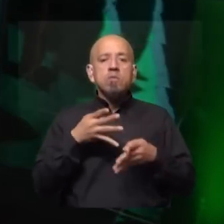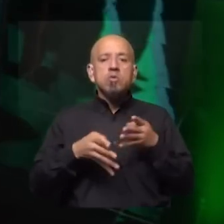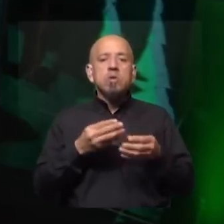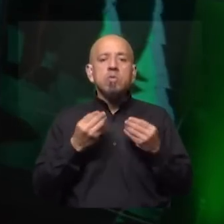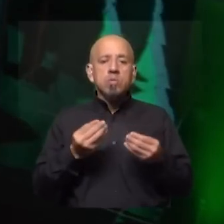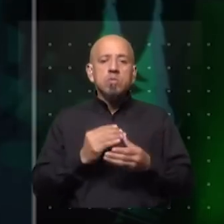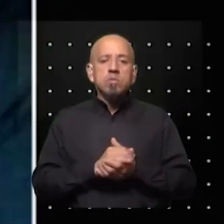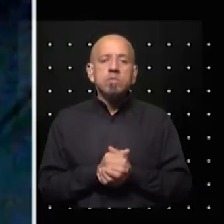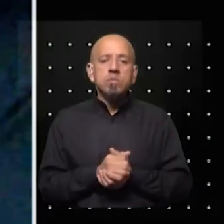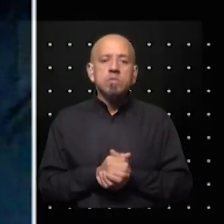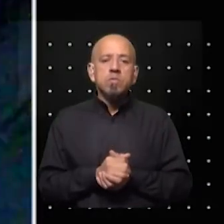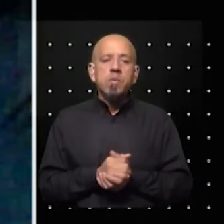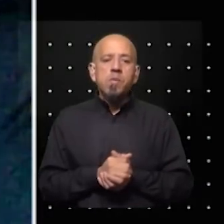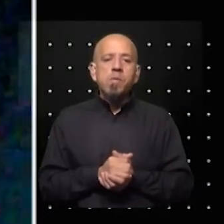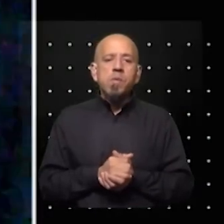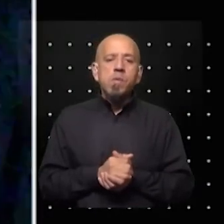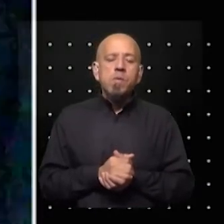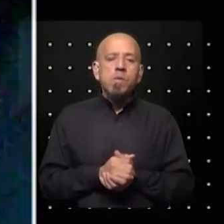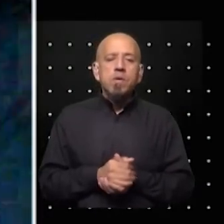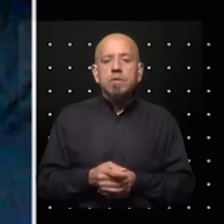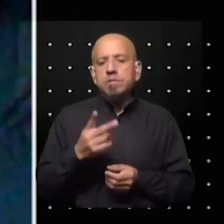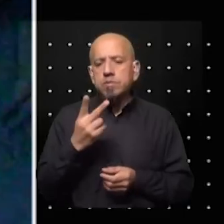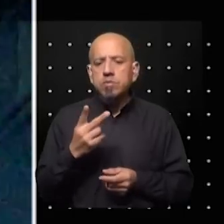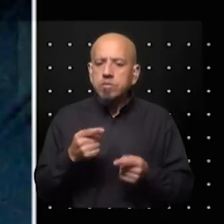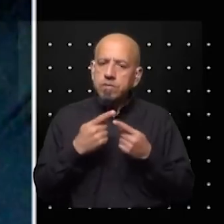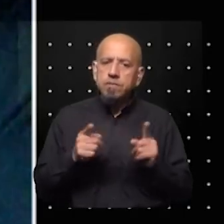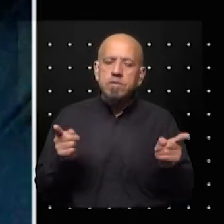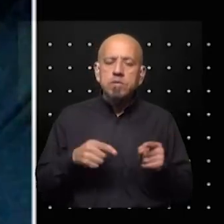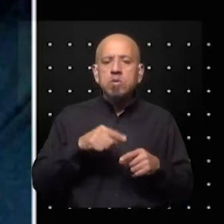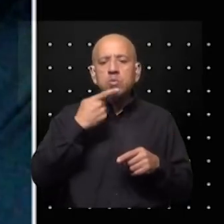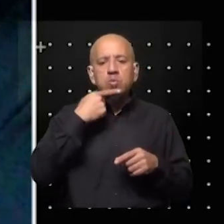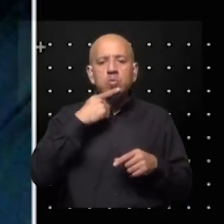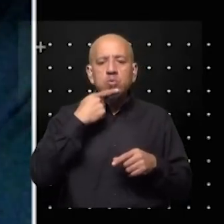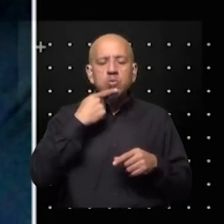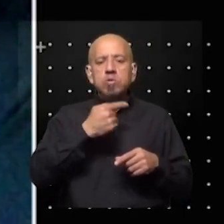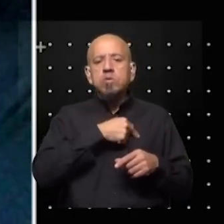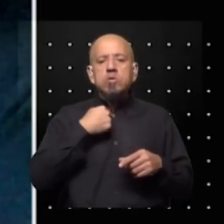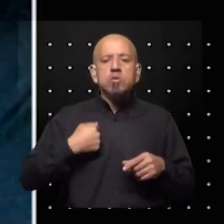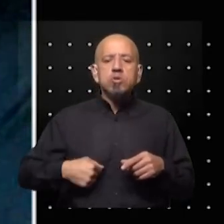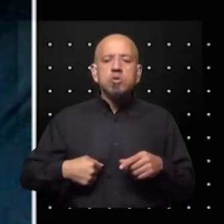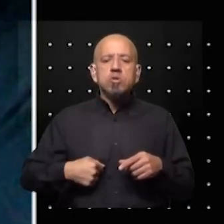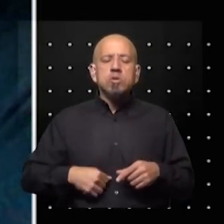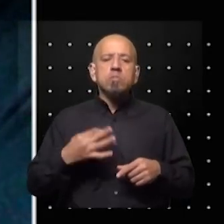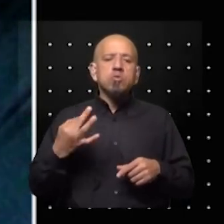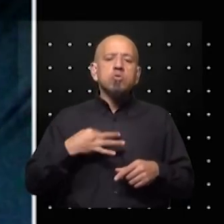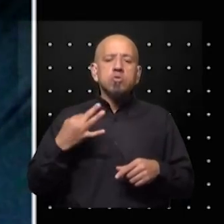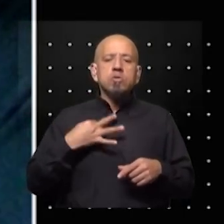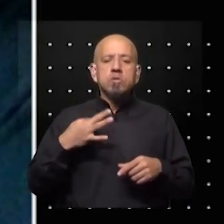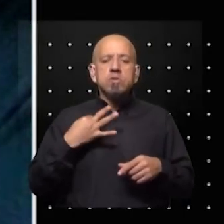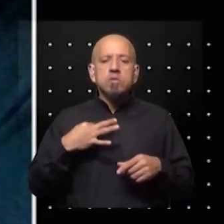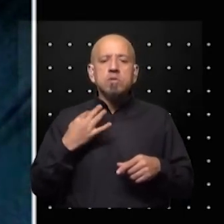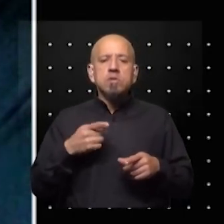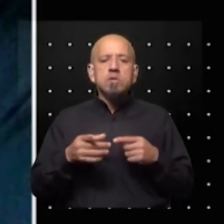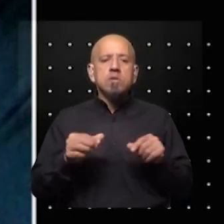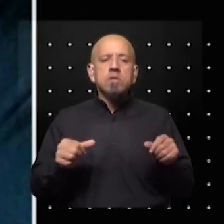un poco yo creo que son dos casos completamente diferentes. Rusia, China lleva muchos años tejiendo una red de